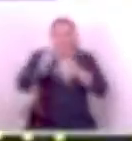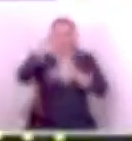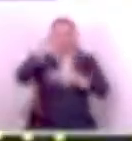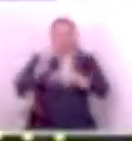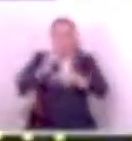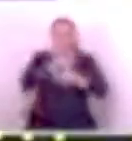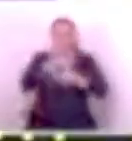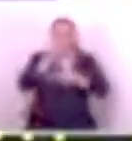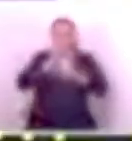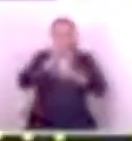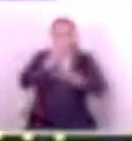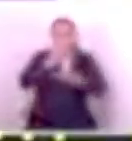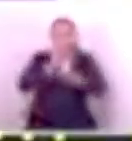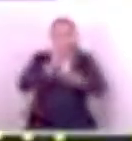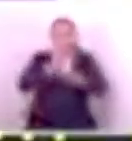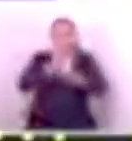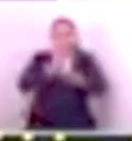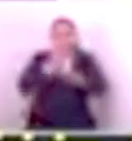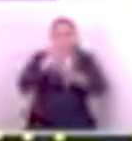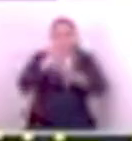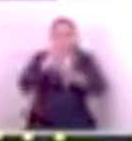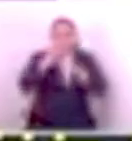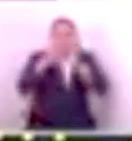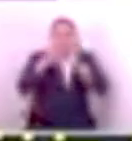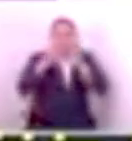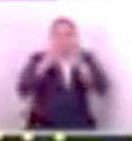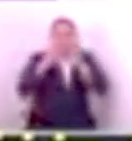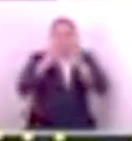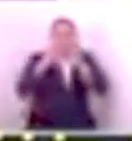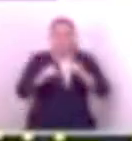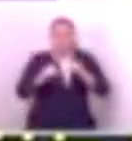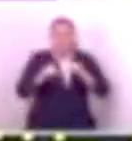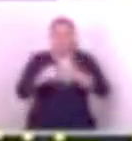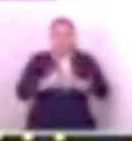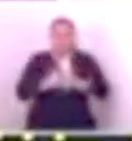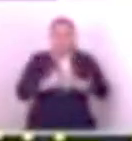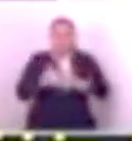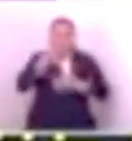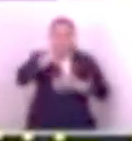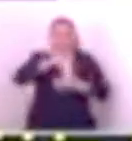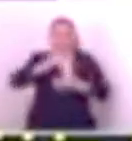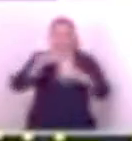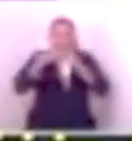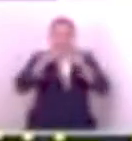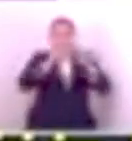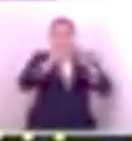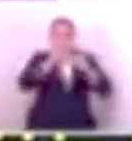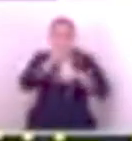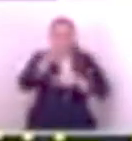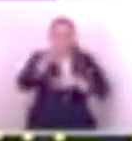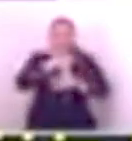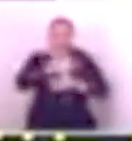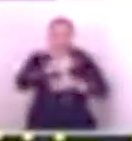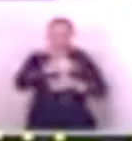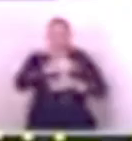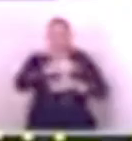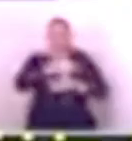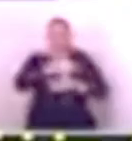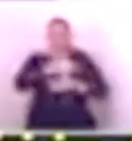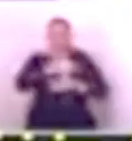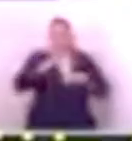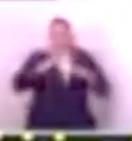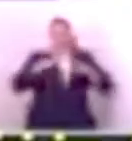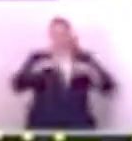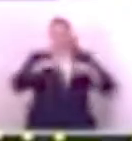no se puso a decir esto? ¿Por qué no se puso a pensar en el pueblo? Ah, pero usted hubiera visto a Carlos Reyes mientras Arena gobernaba